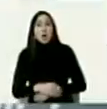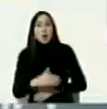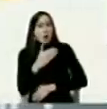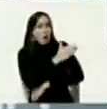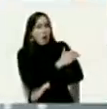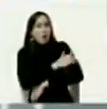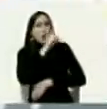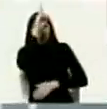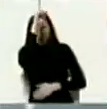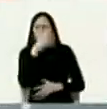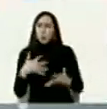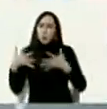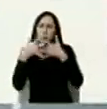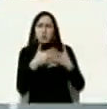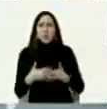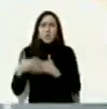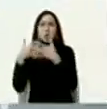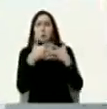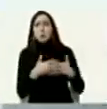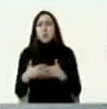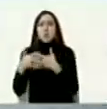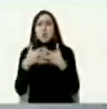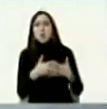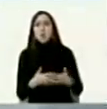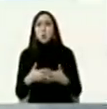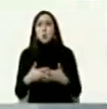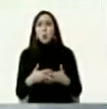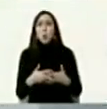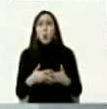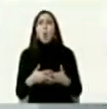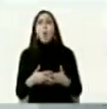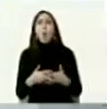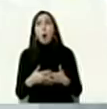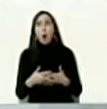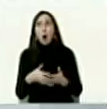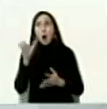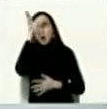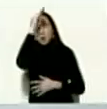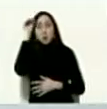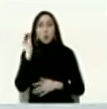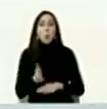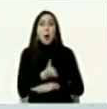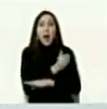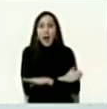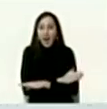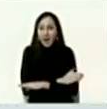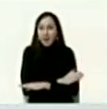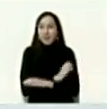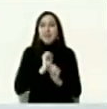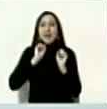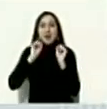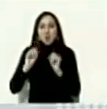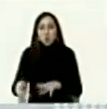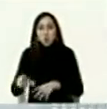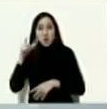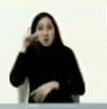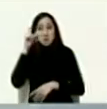estadounidense y de Trump ayer a la renuncia del presidente Biden